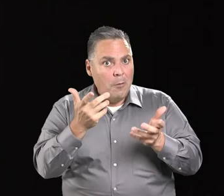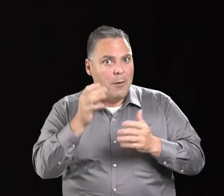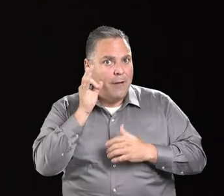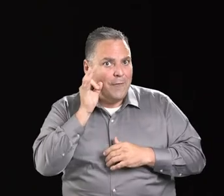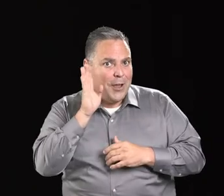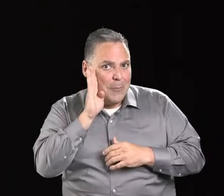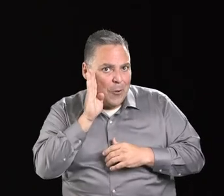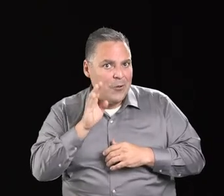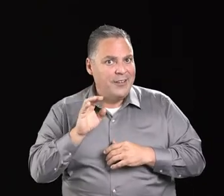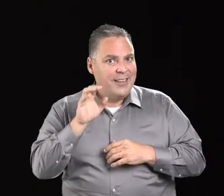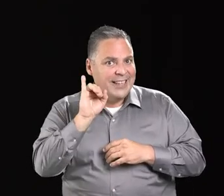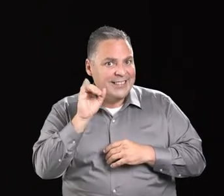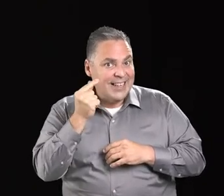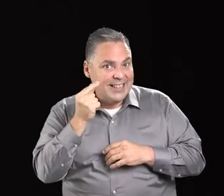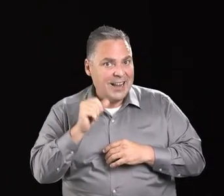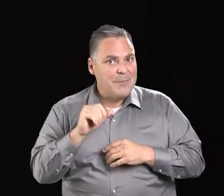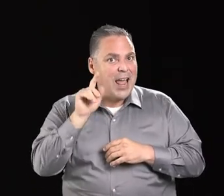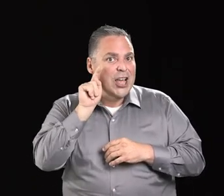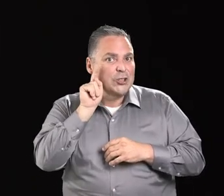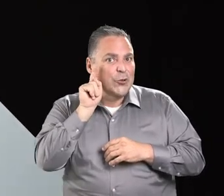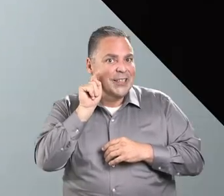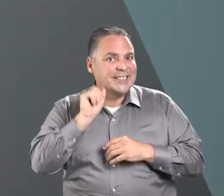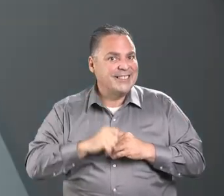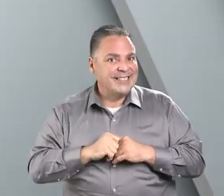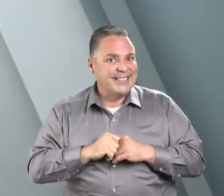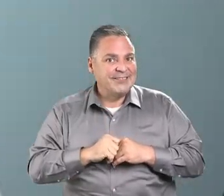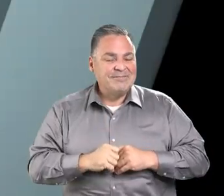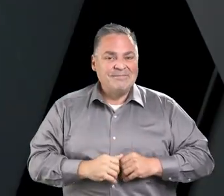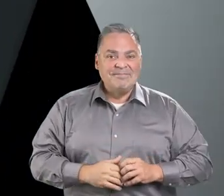nuestras redes de Facebook, Instagram y Twitter.